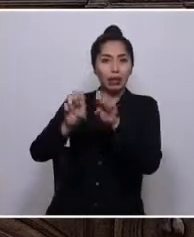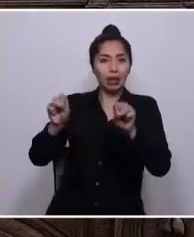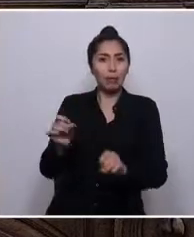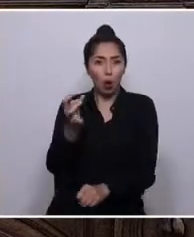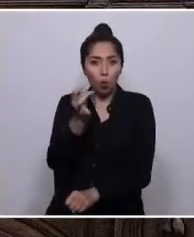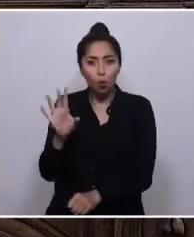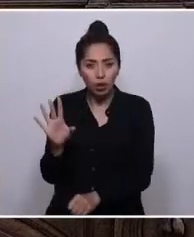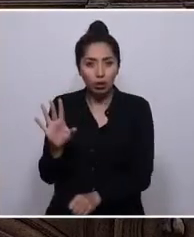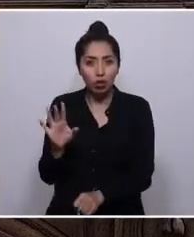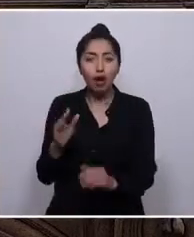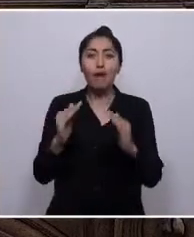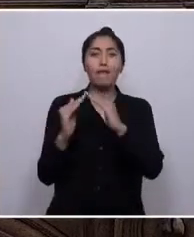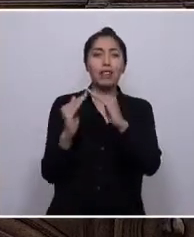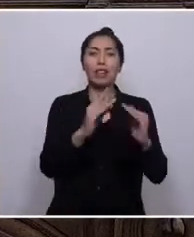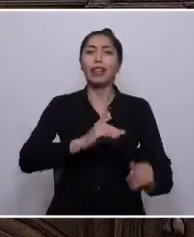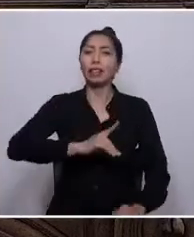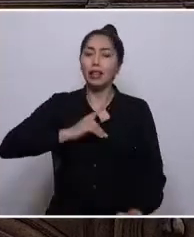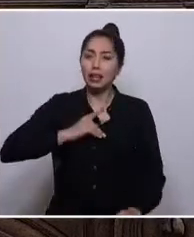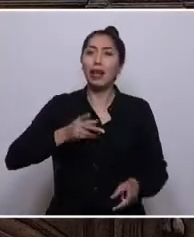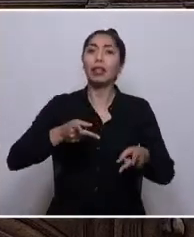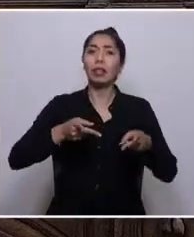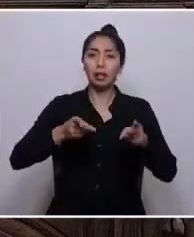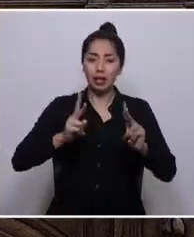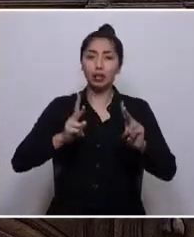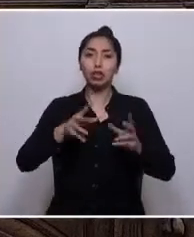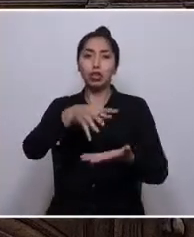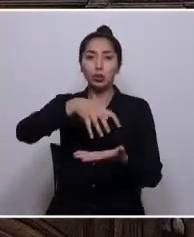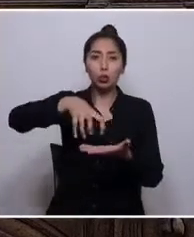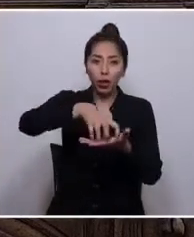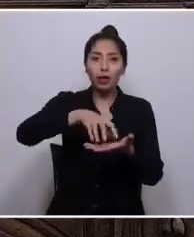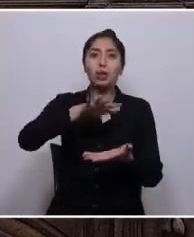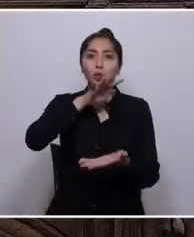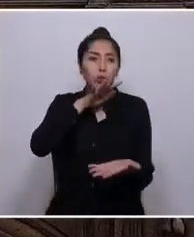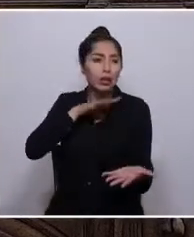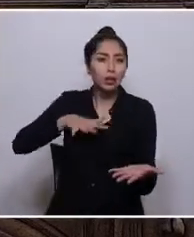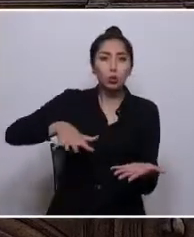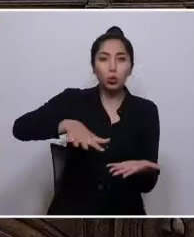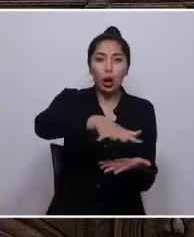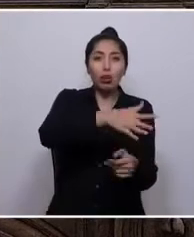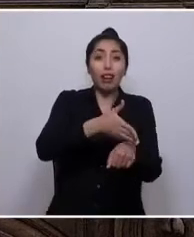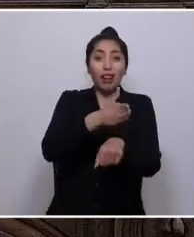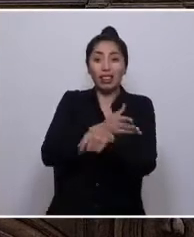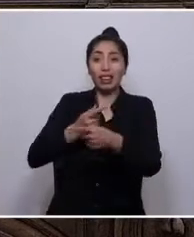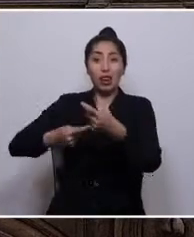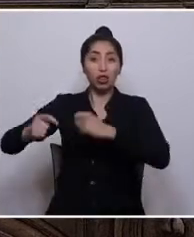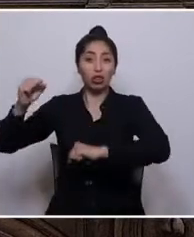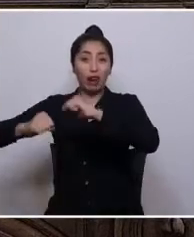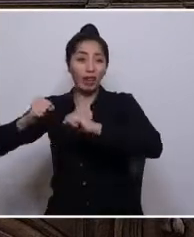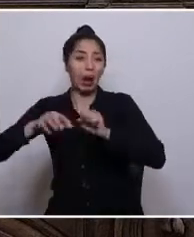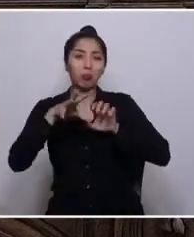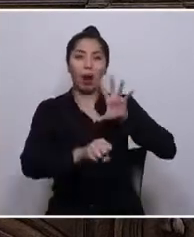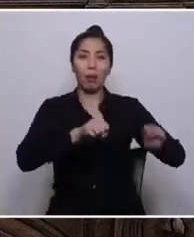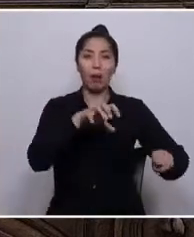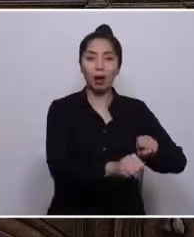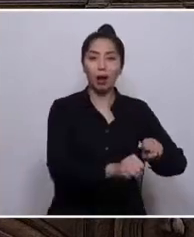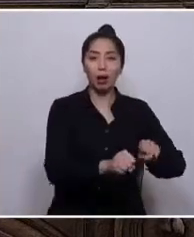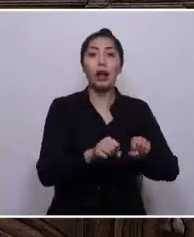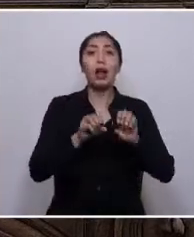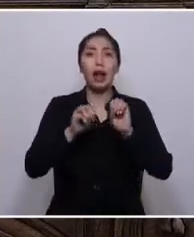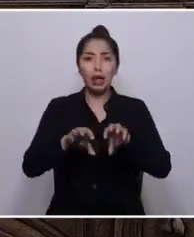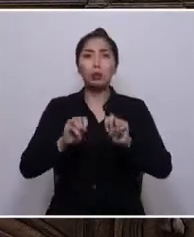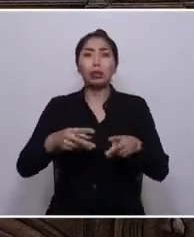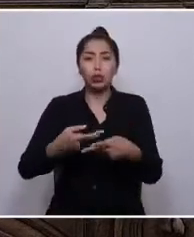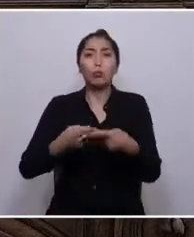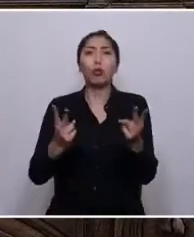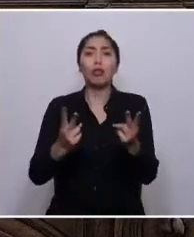digna, el derecho a la ciudad y el uso del suelo que ha sido apropiado por el negocio de la inmobiliaria. La educación pública y